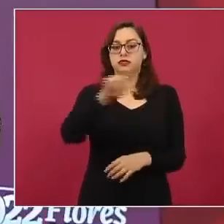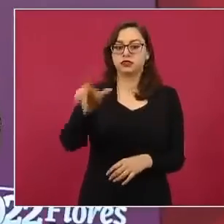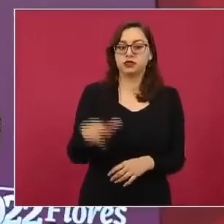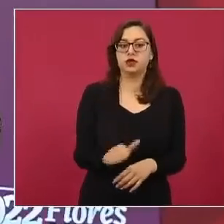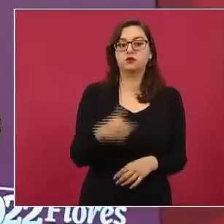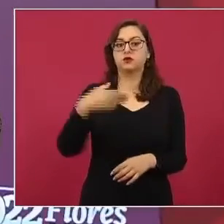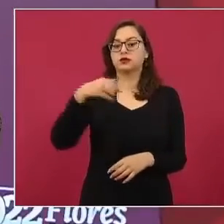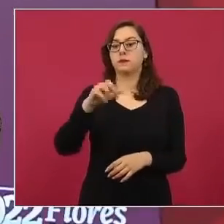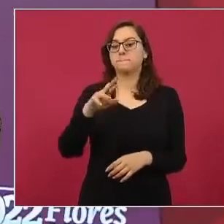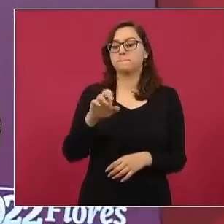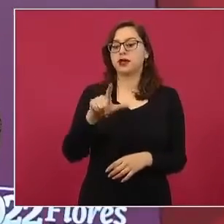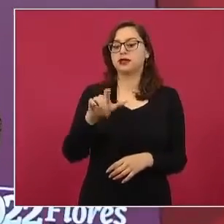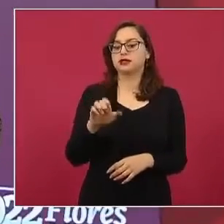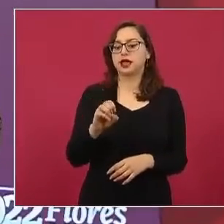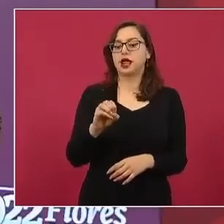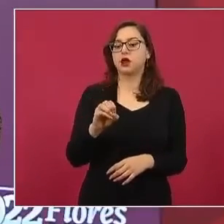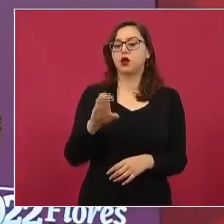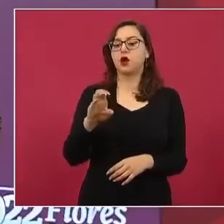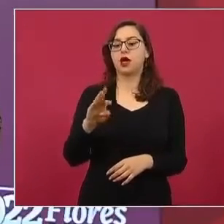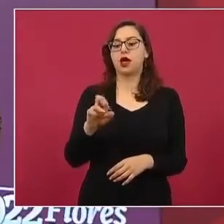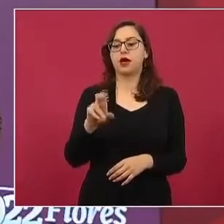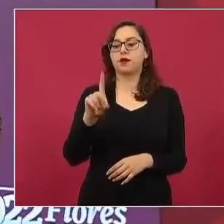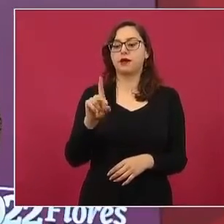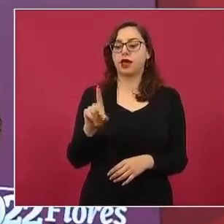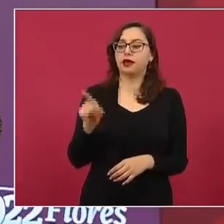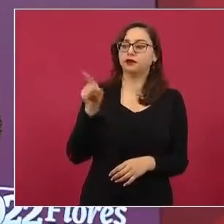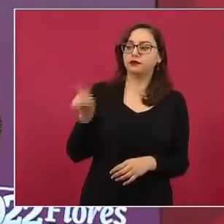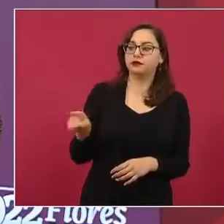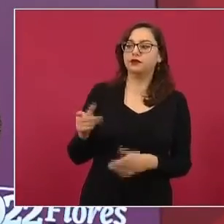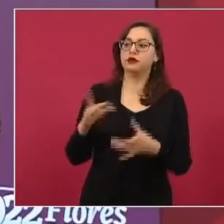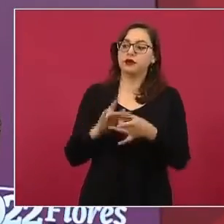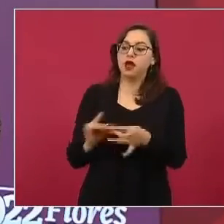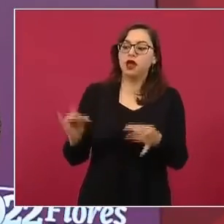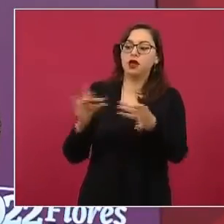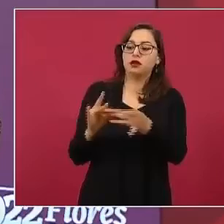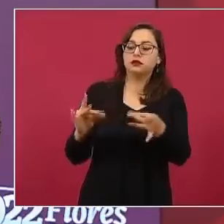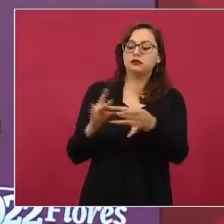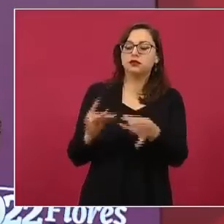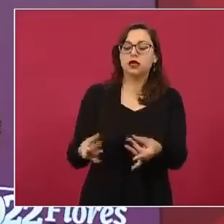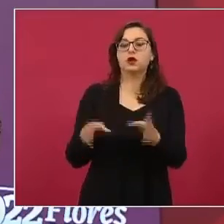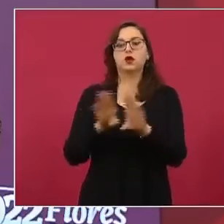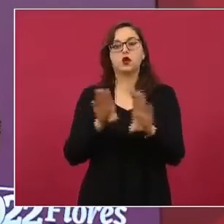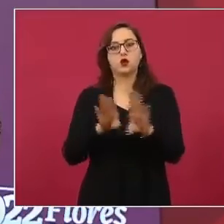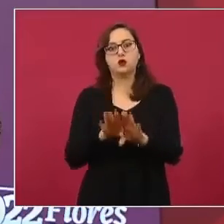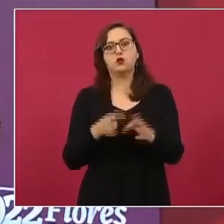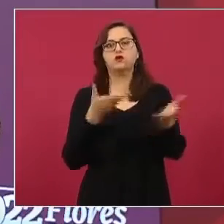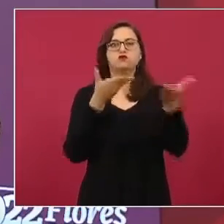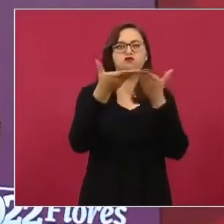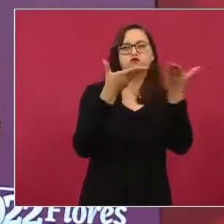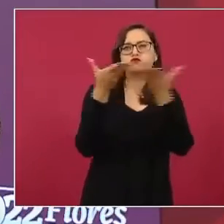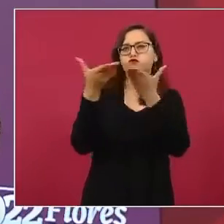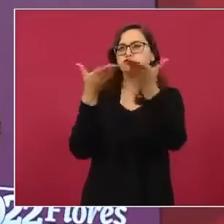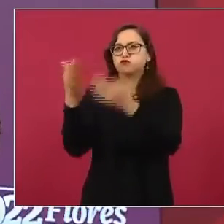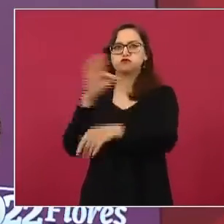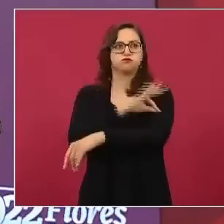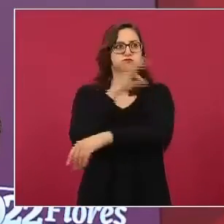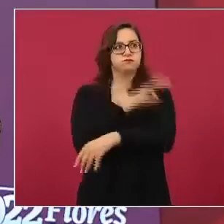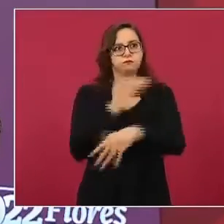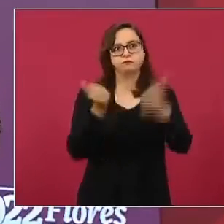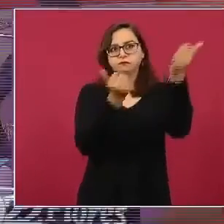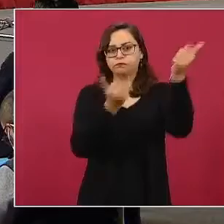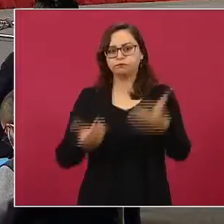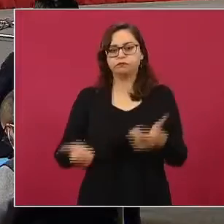hablará del camino seguido para lograr la recepción de las vacunas necesarias y con las cuales hoy contamos.